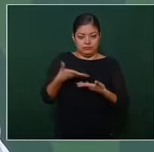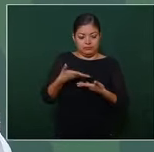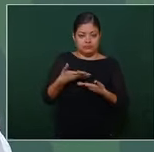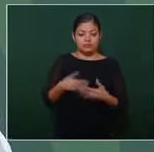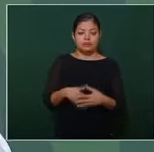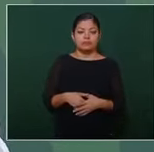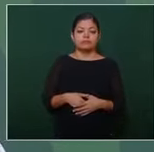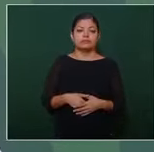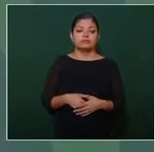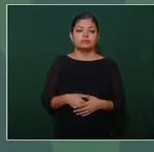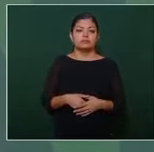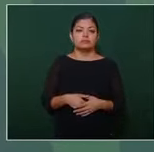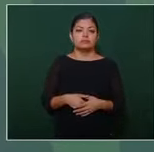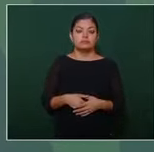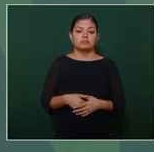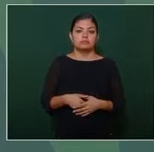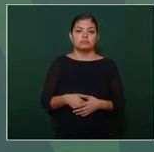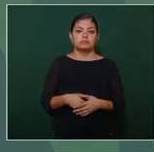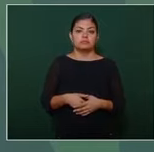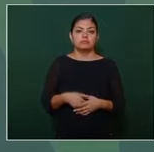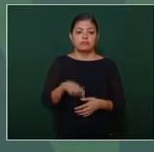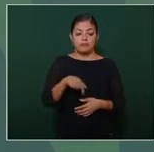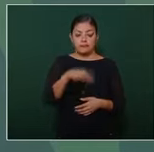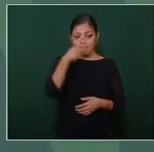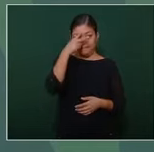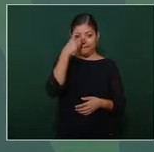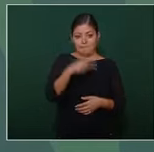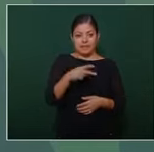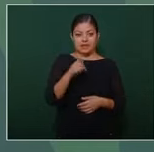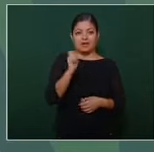la evolución de los salarios en México